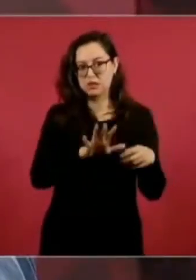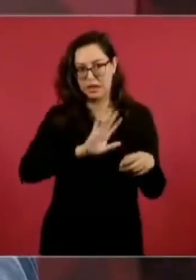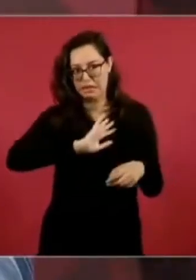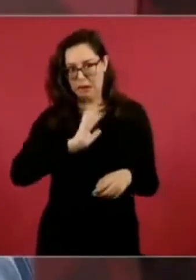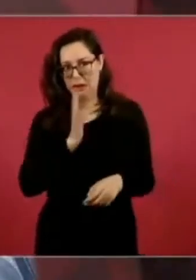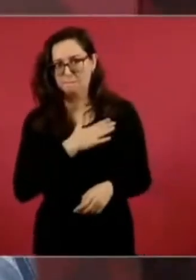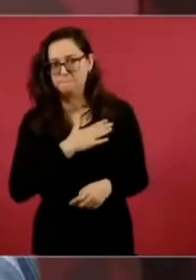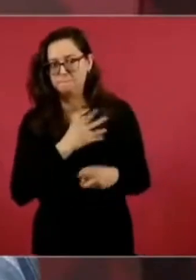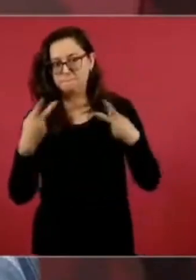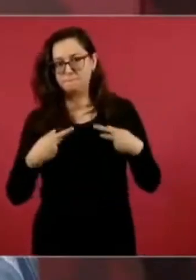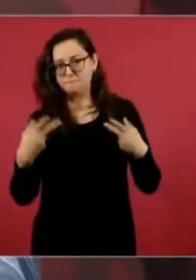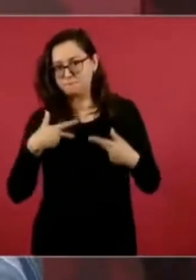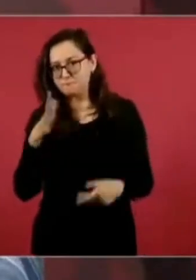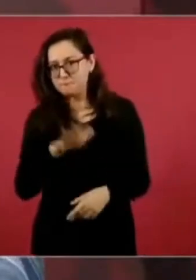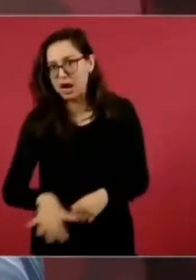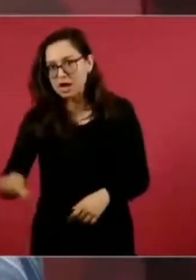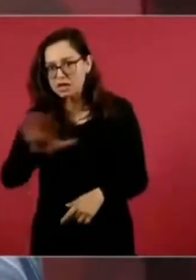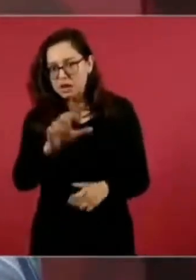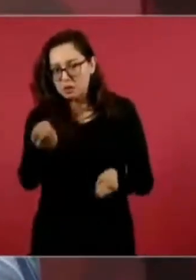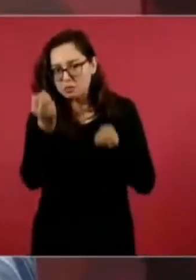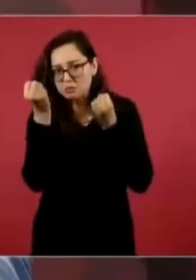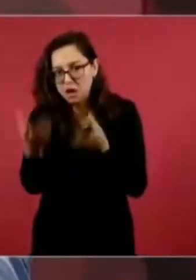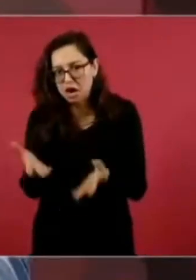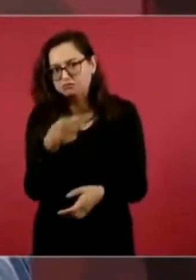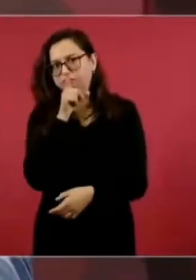El pueblo español siguió siendo pobre,